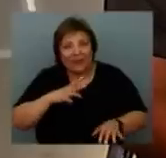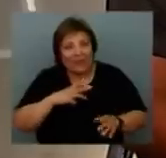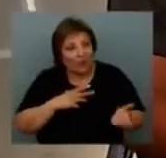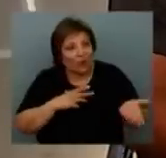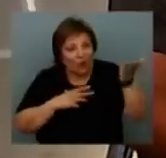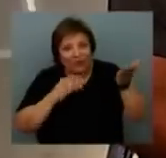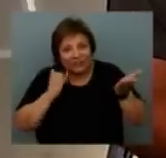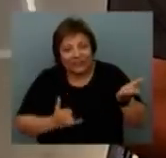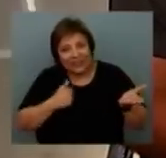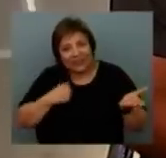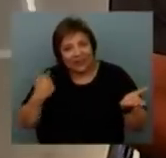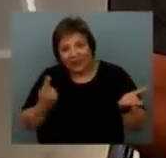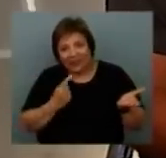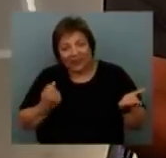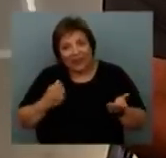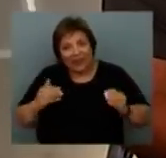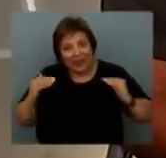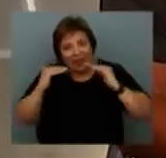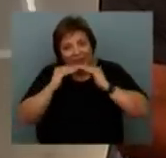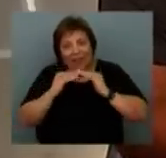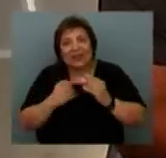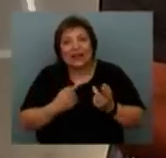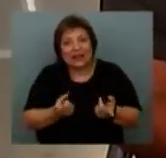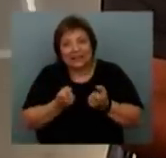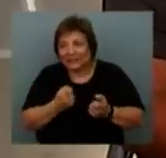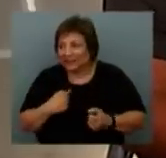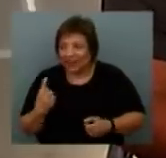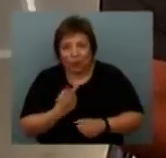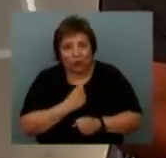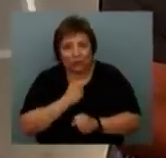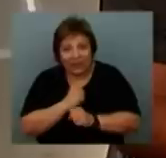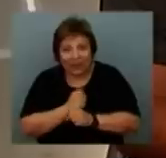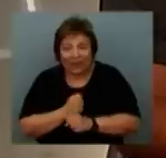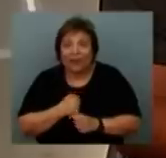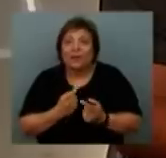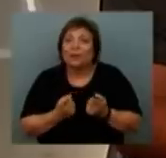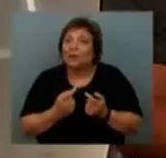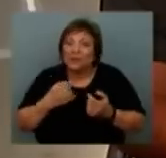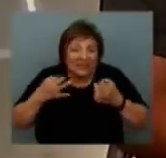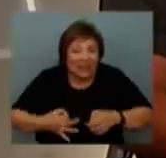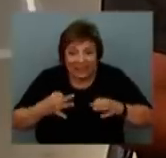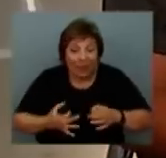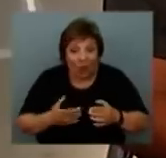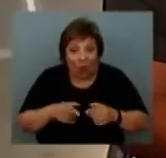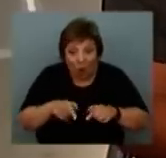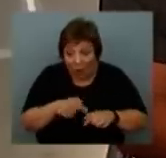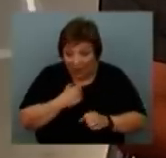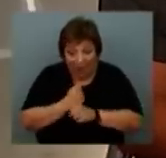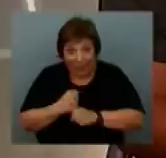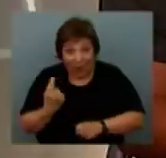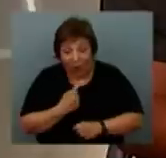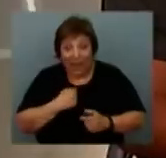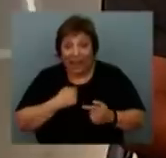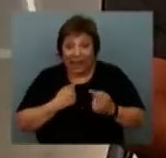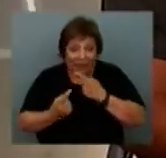construidos de una manera mucho más equitativa para las necesidades de los trabajadores y donde precisamente los trabajadores a través de la